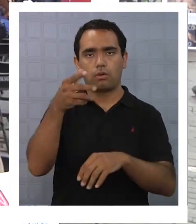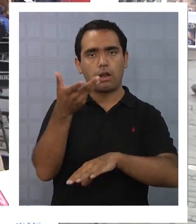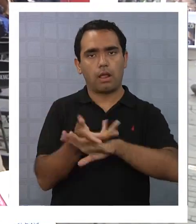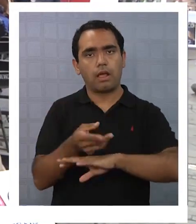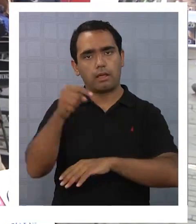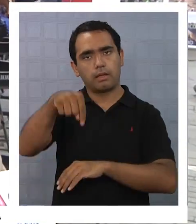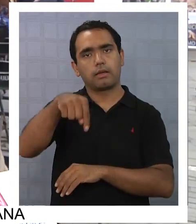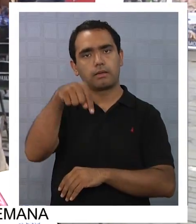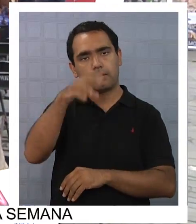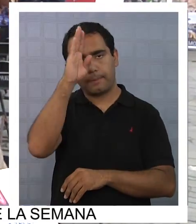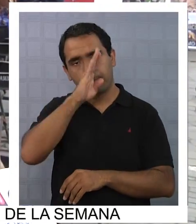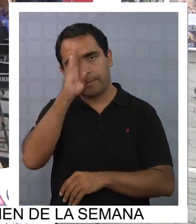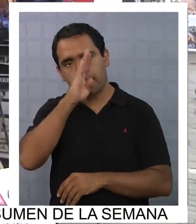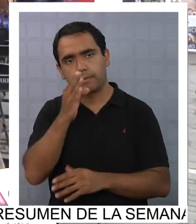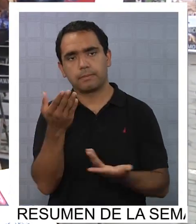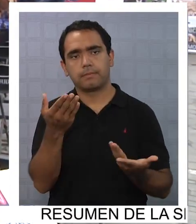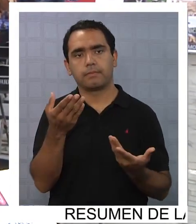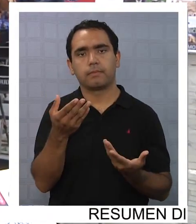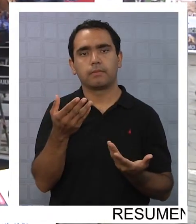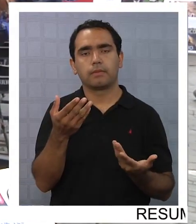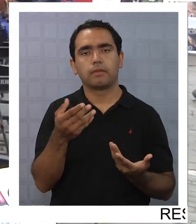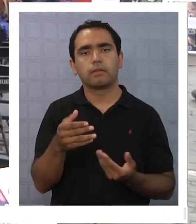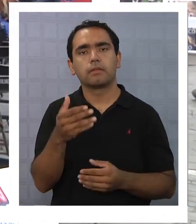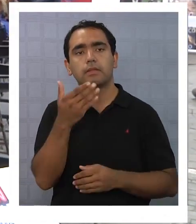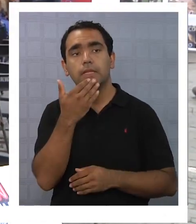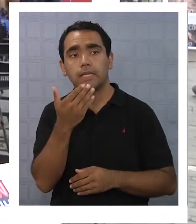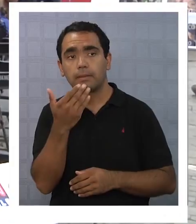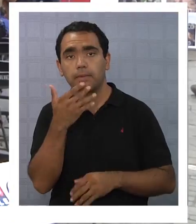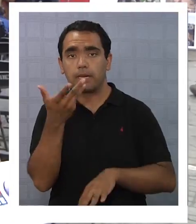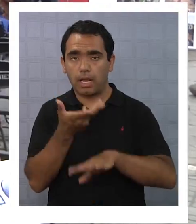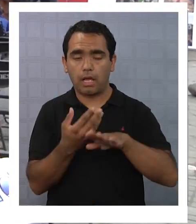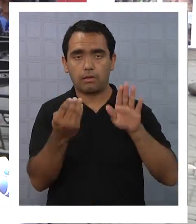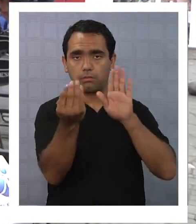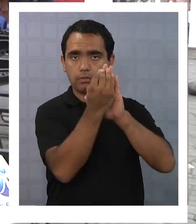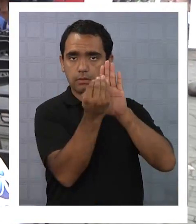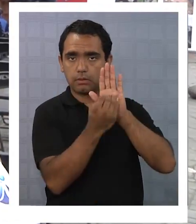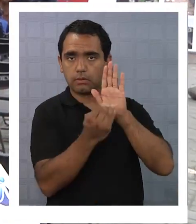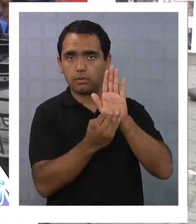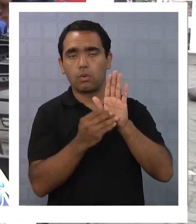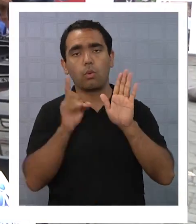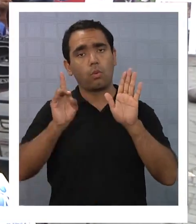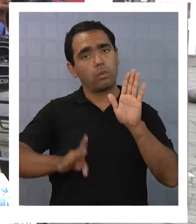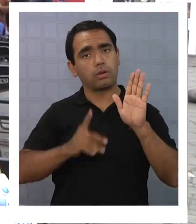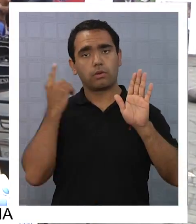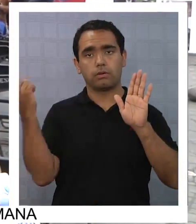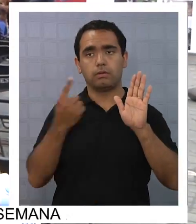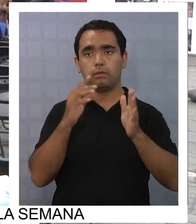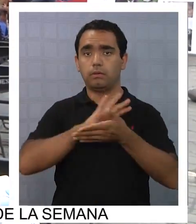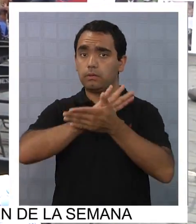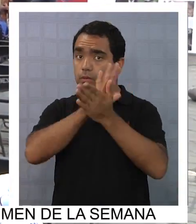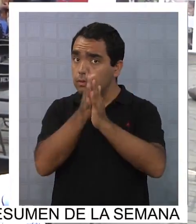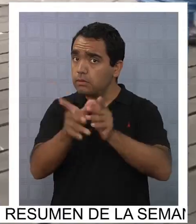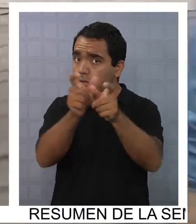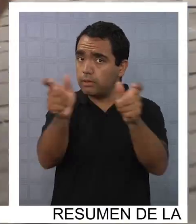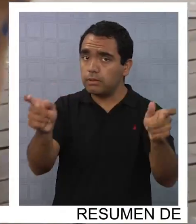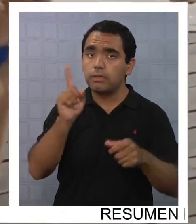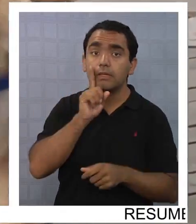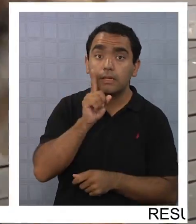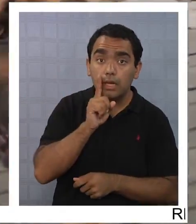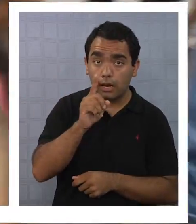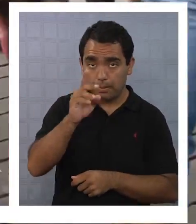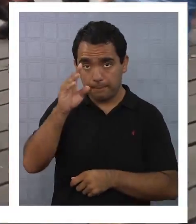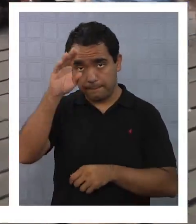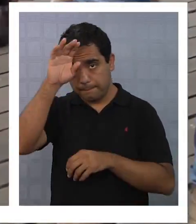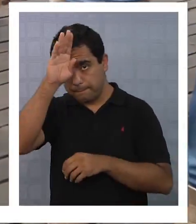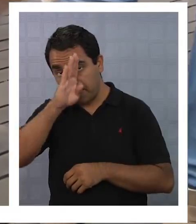abandonados, básicamente. Y junto con ello va a existir un registro único, nacional. Por lo tanto, todas las mascotas y los